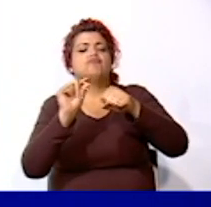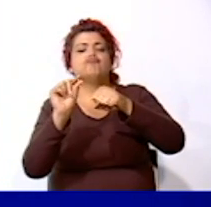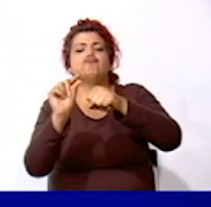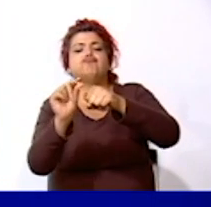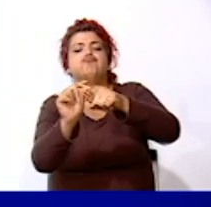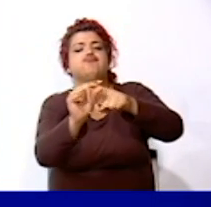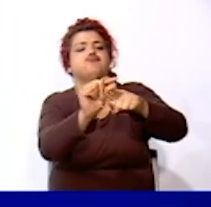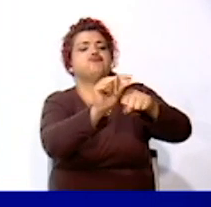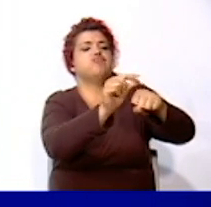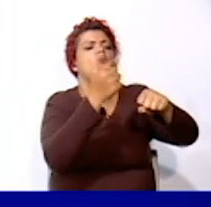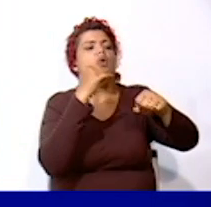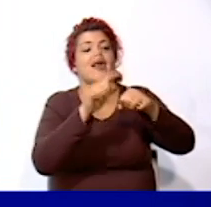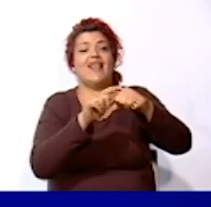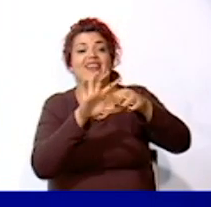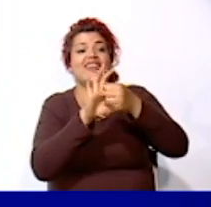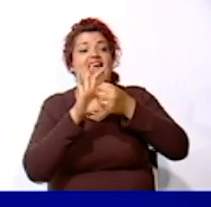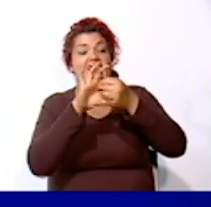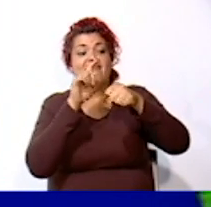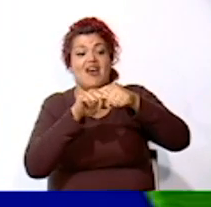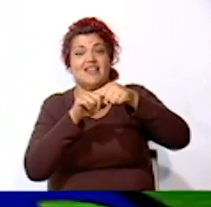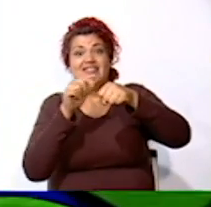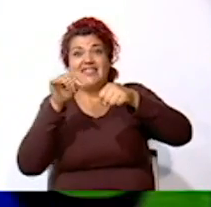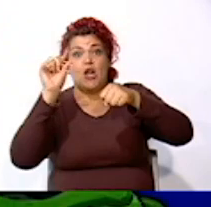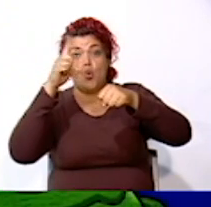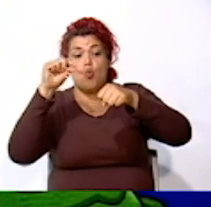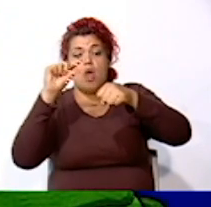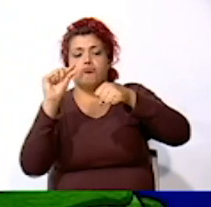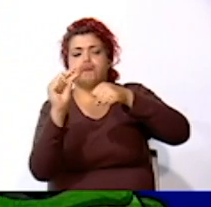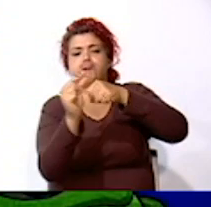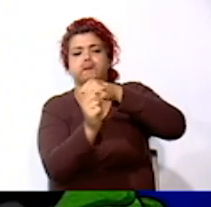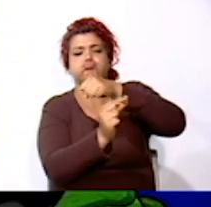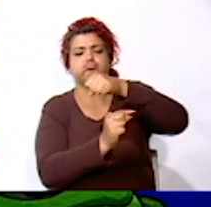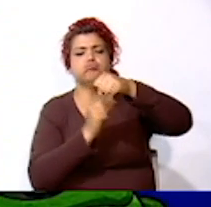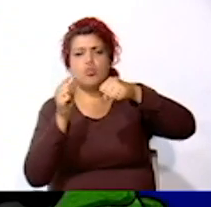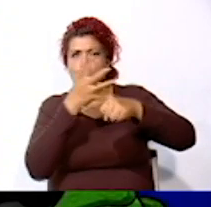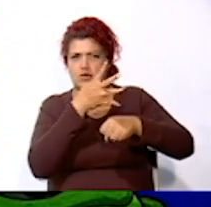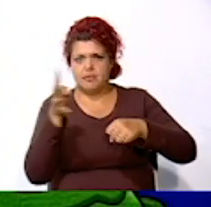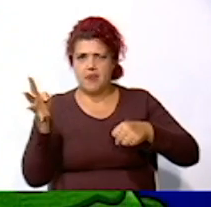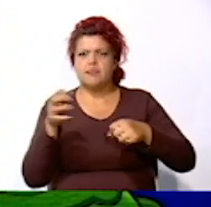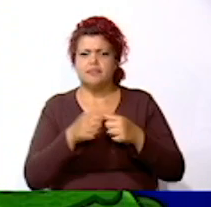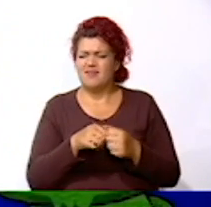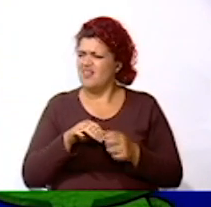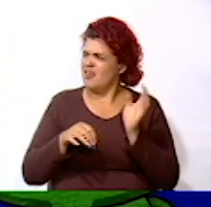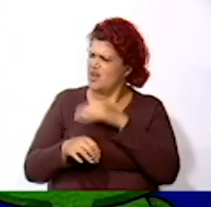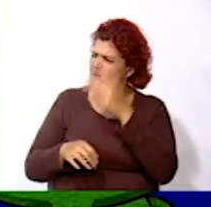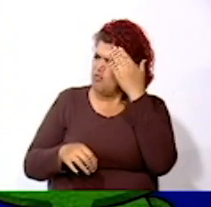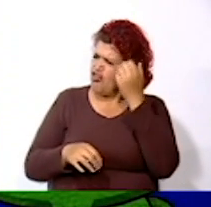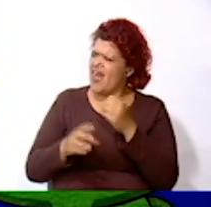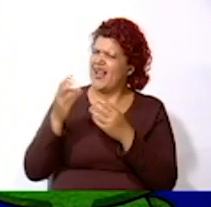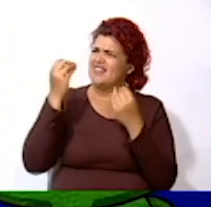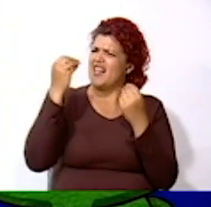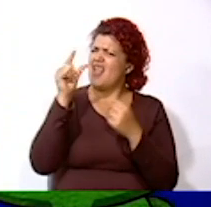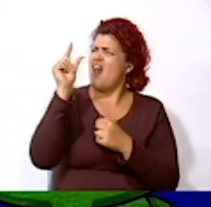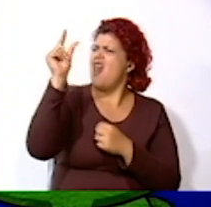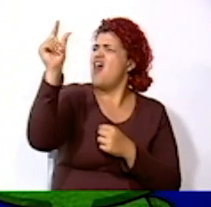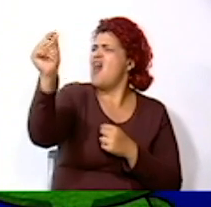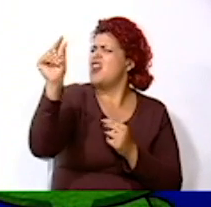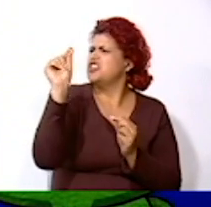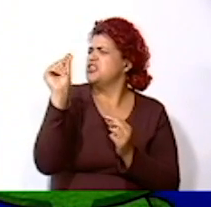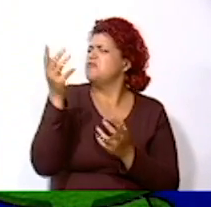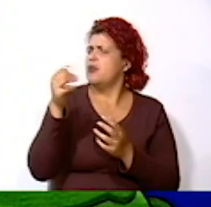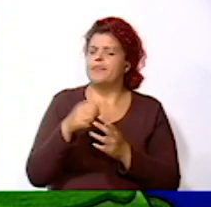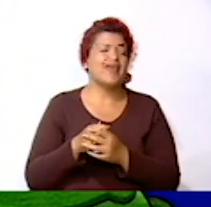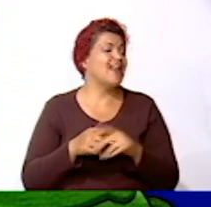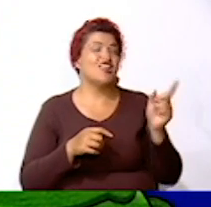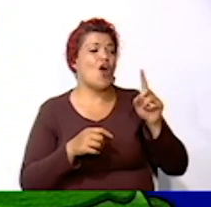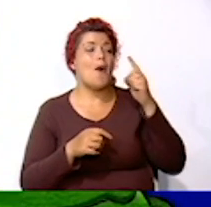semanas en girar alrededor de la Tierra ¿Y las estrellas? ¿Por qué son tan chicas? No es que sean pequeñas Solo que están